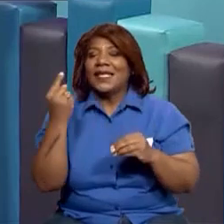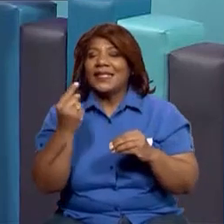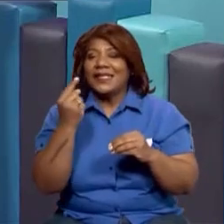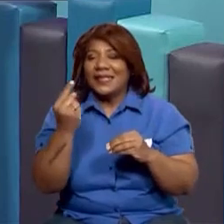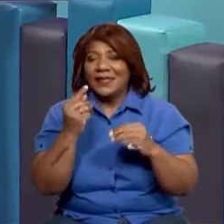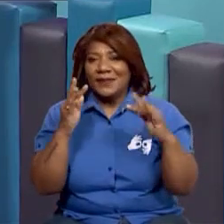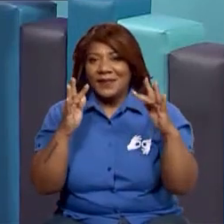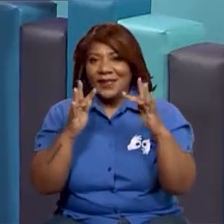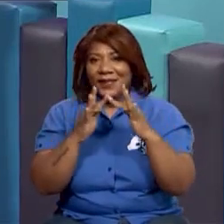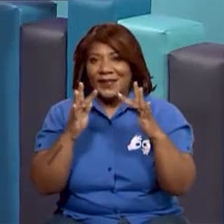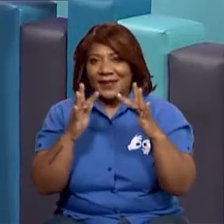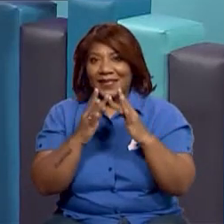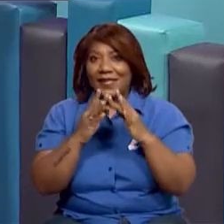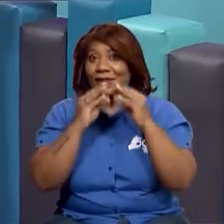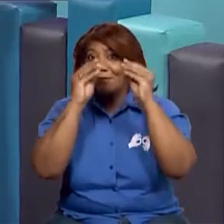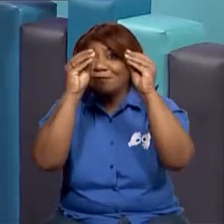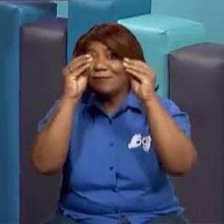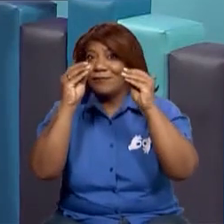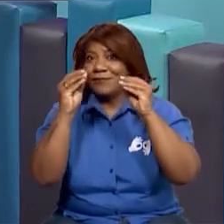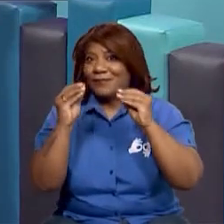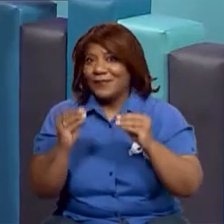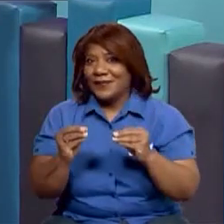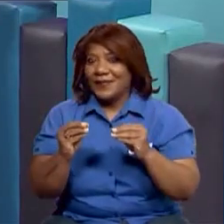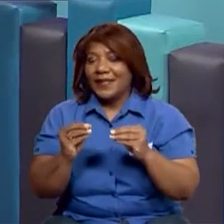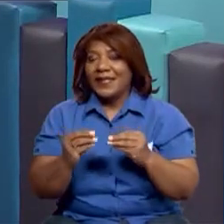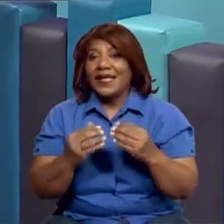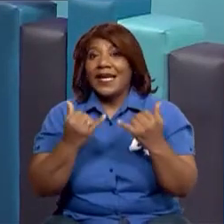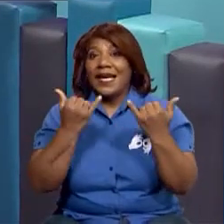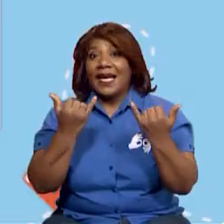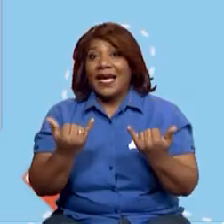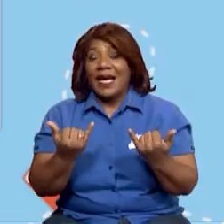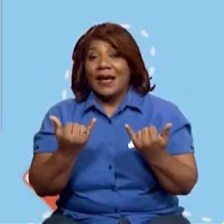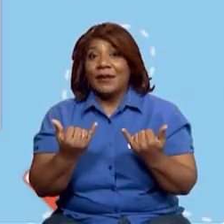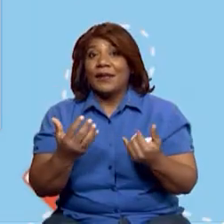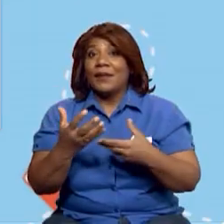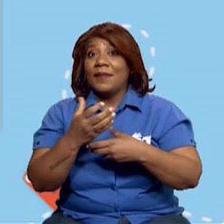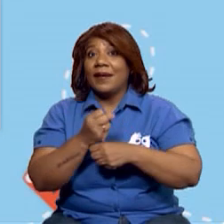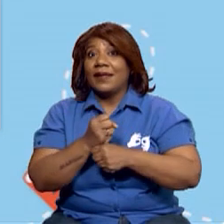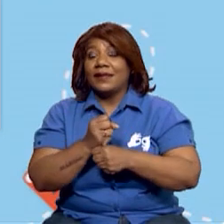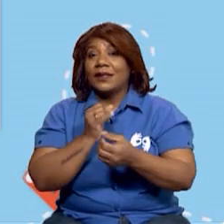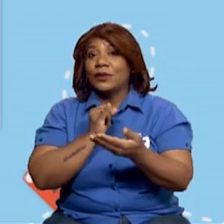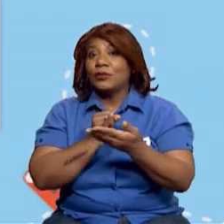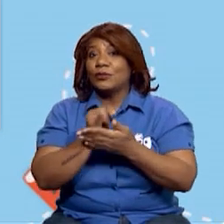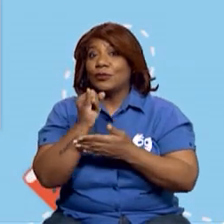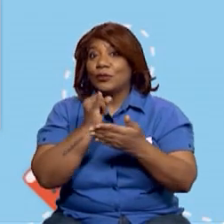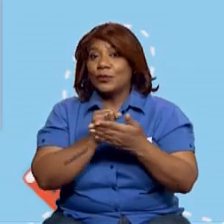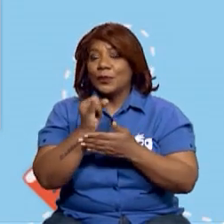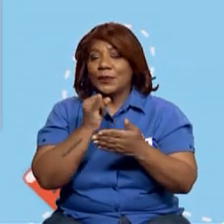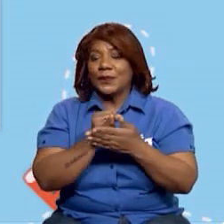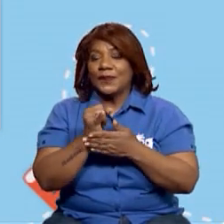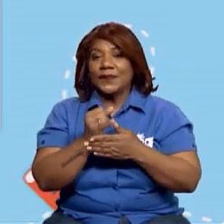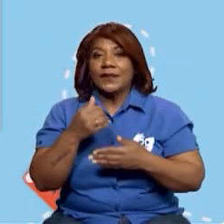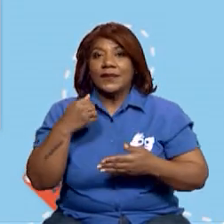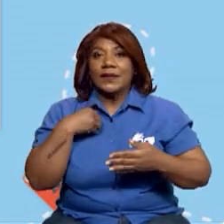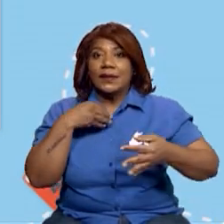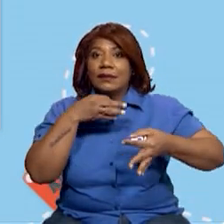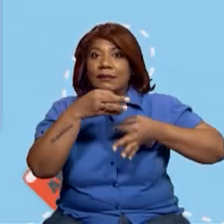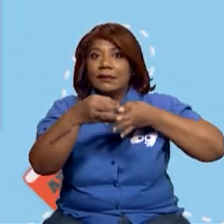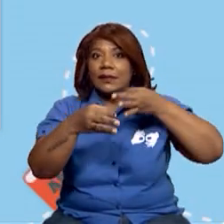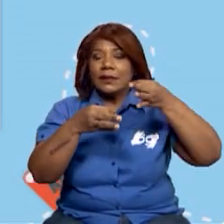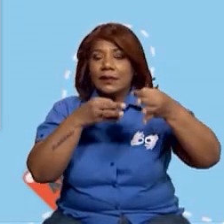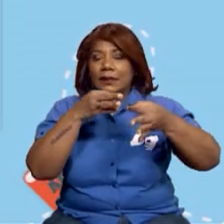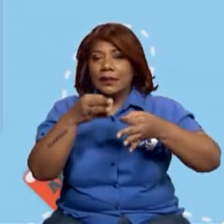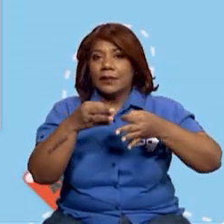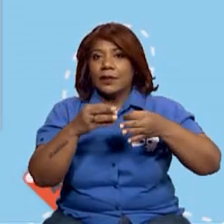docente de grado. Aquí vamos a hacer una breve investigación y vas a explicar acerca de los sistemas